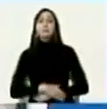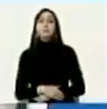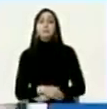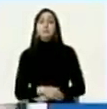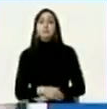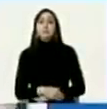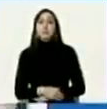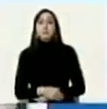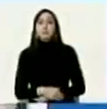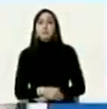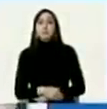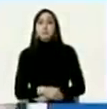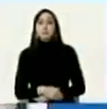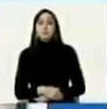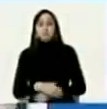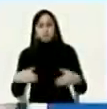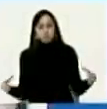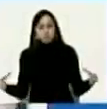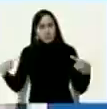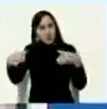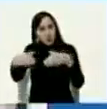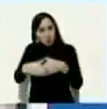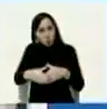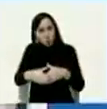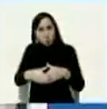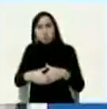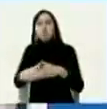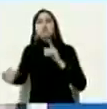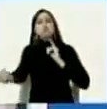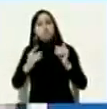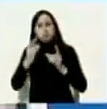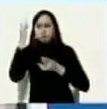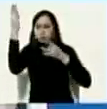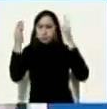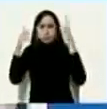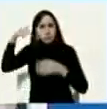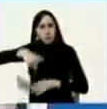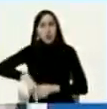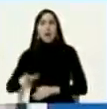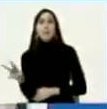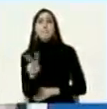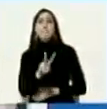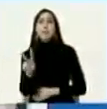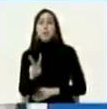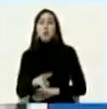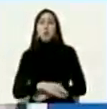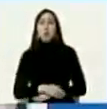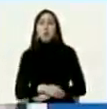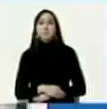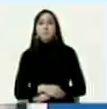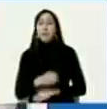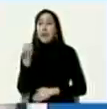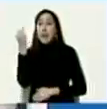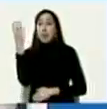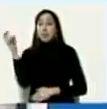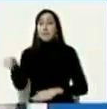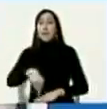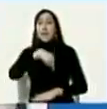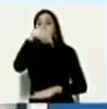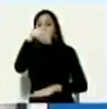el escenario de debate de ideas del país sin lugar a dudas la asamblea nacional